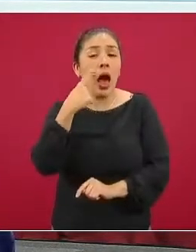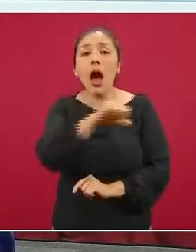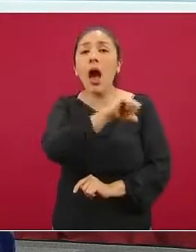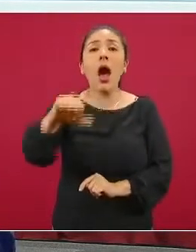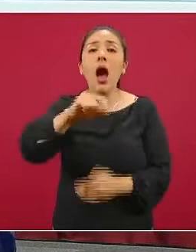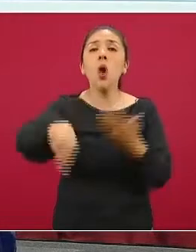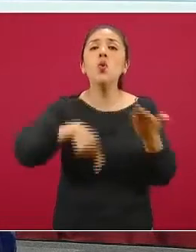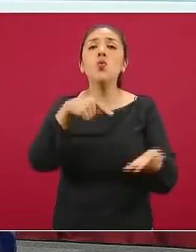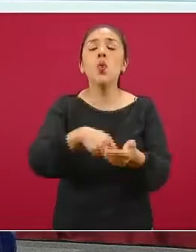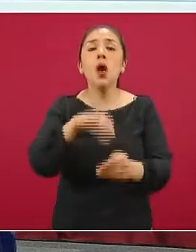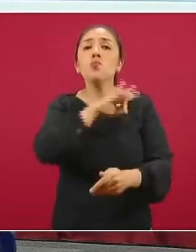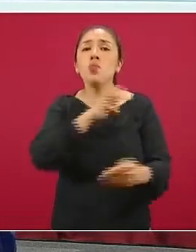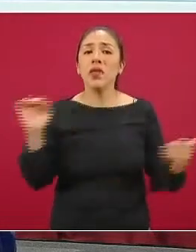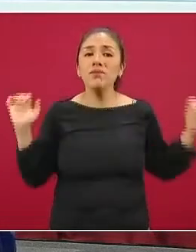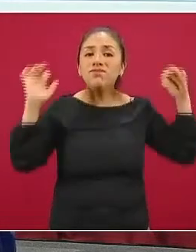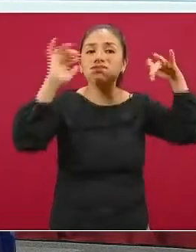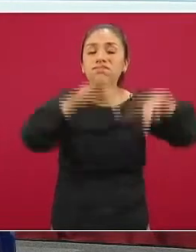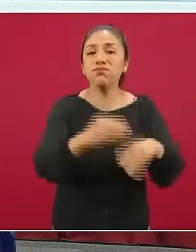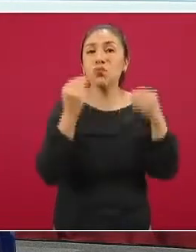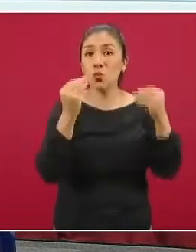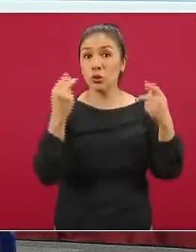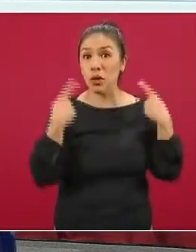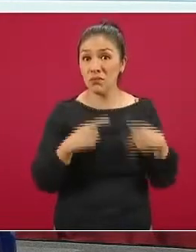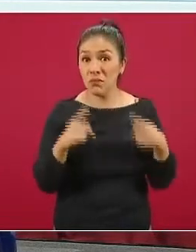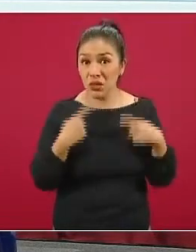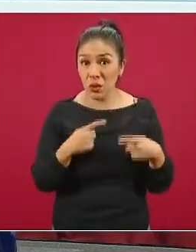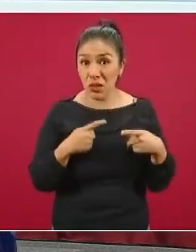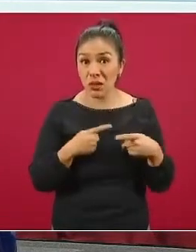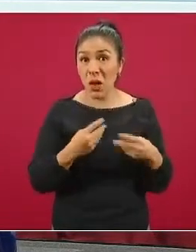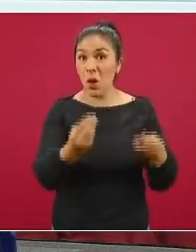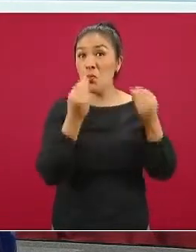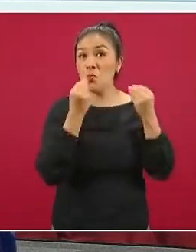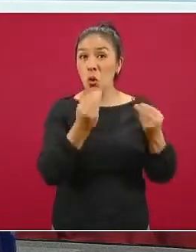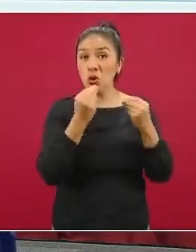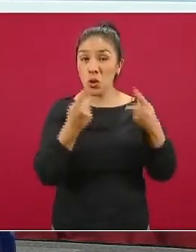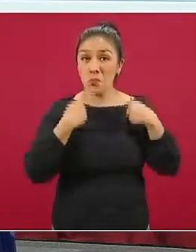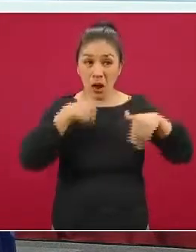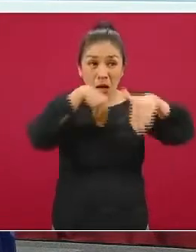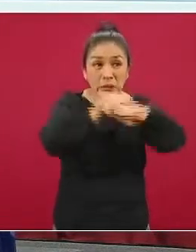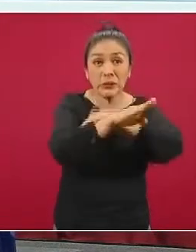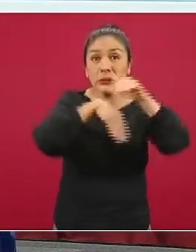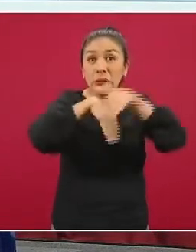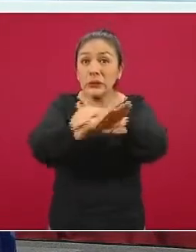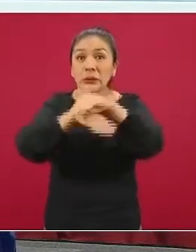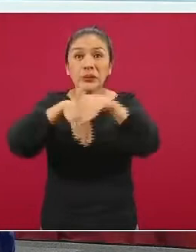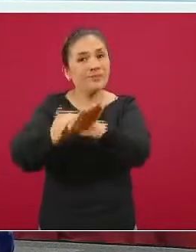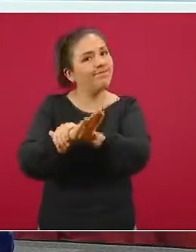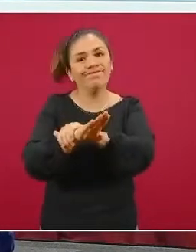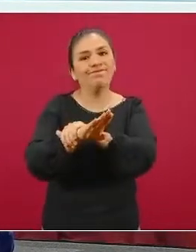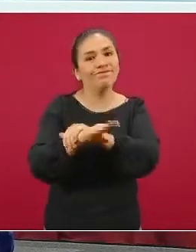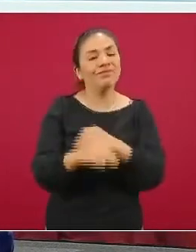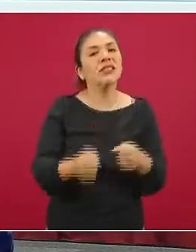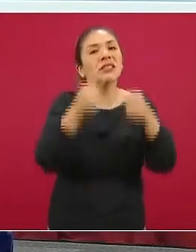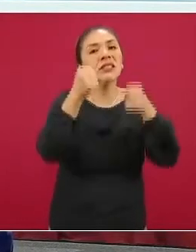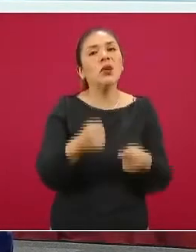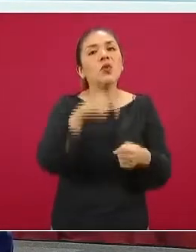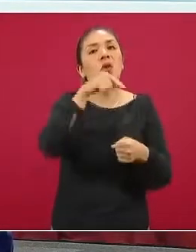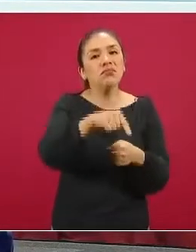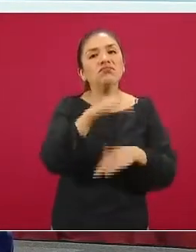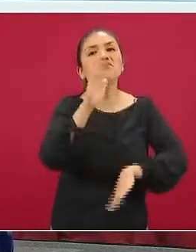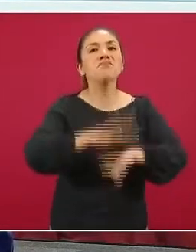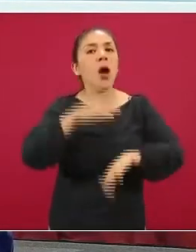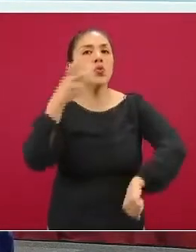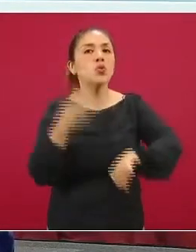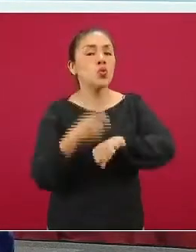donde pudiera haber concentración de personas, que el aforo o el ingreso a estos espacios de seguro incrementará en